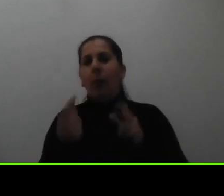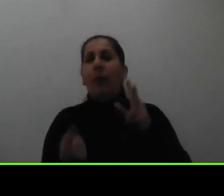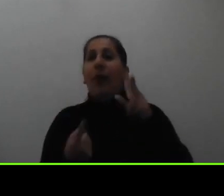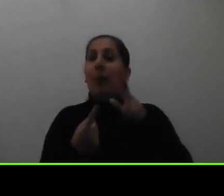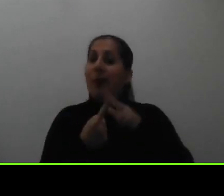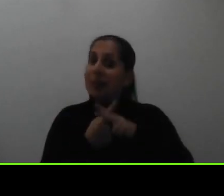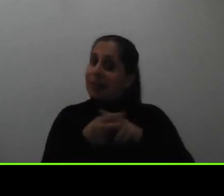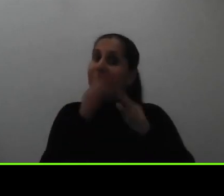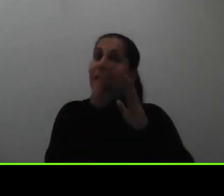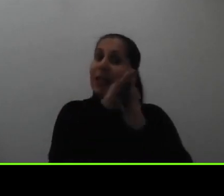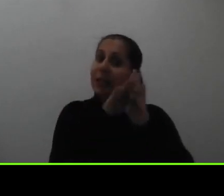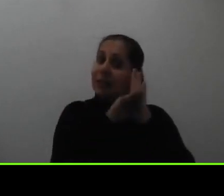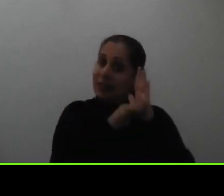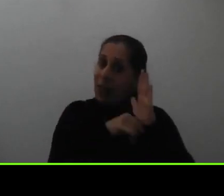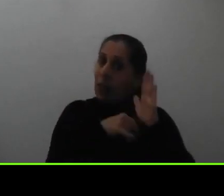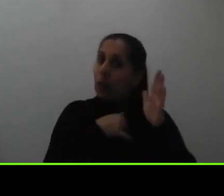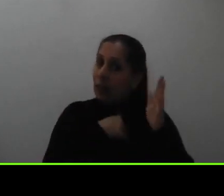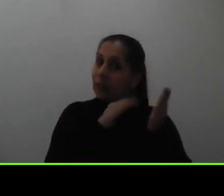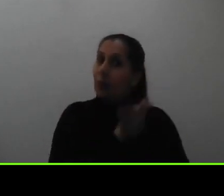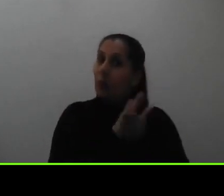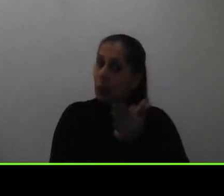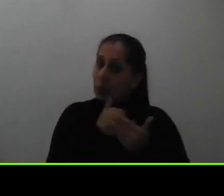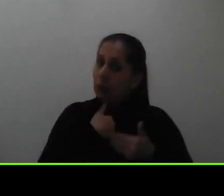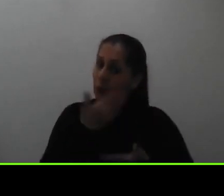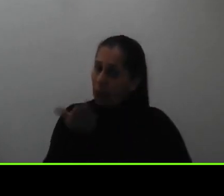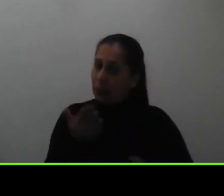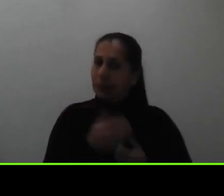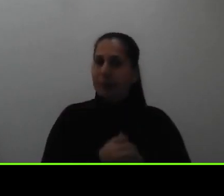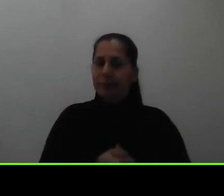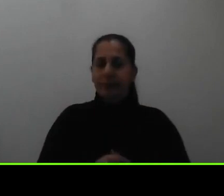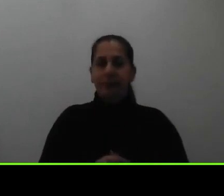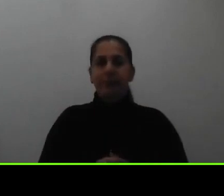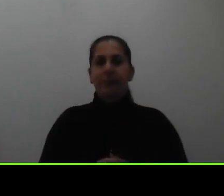que tenemos disponible de los documentos y